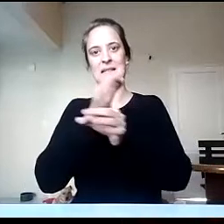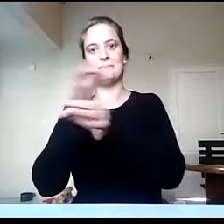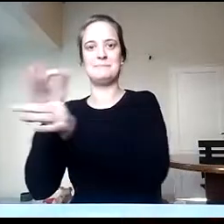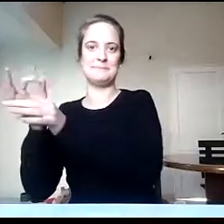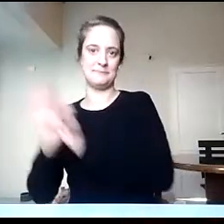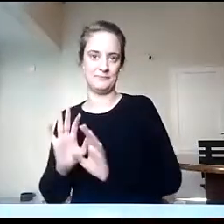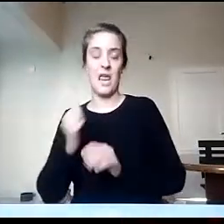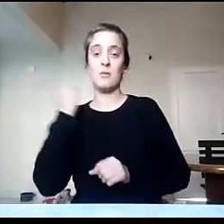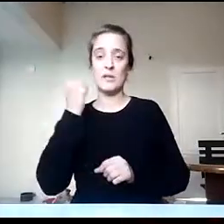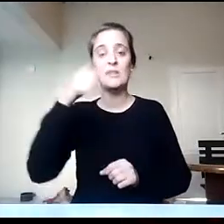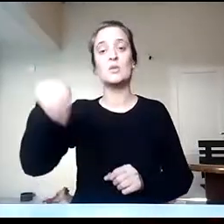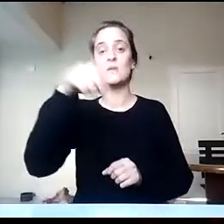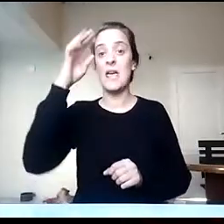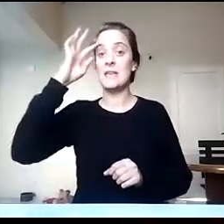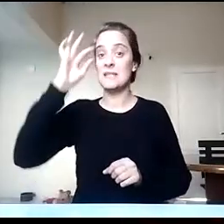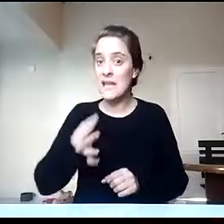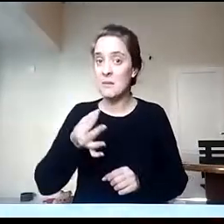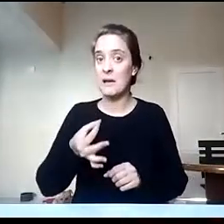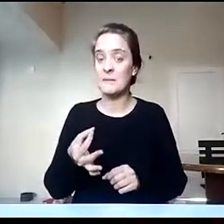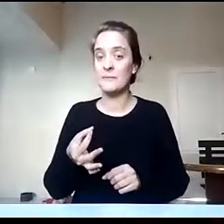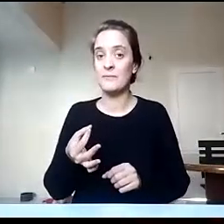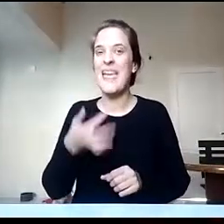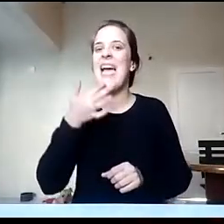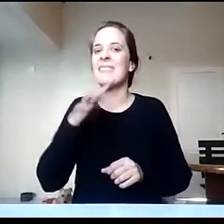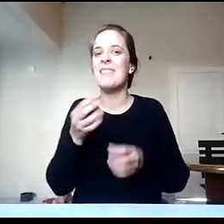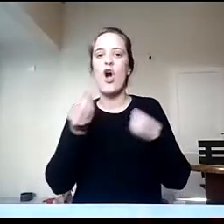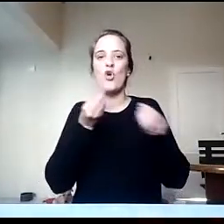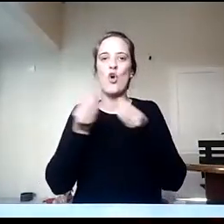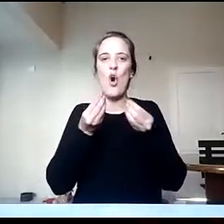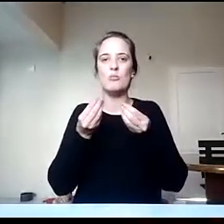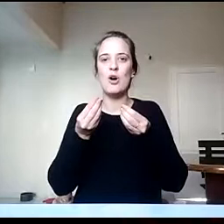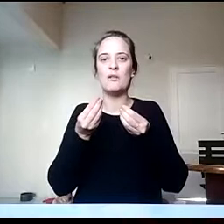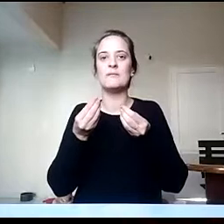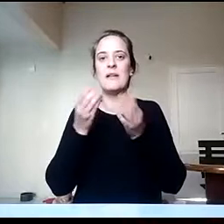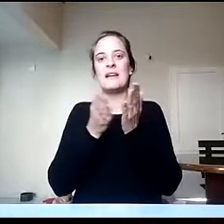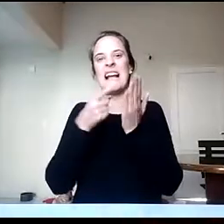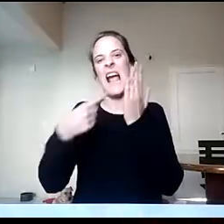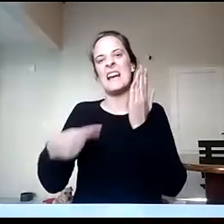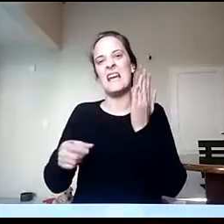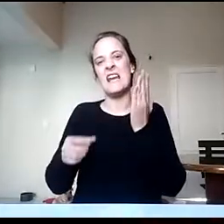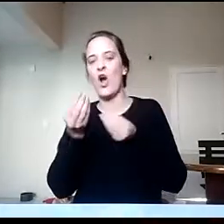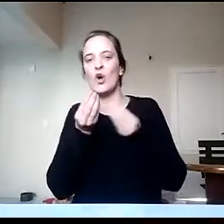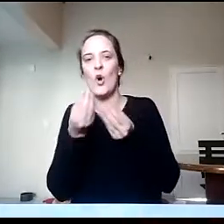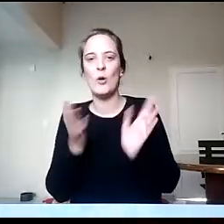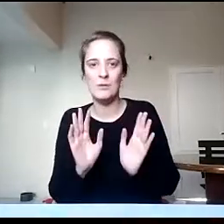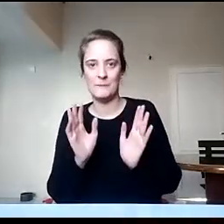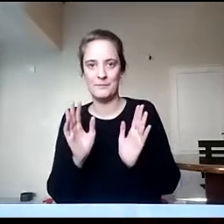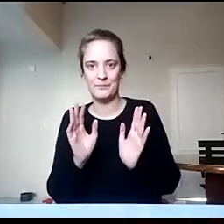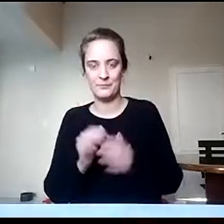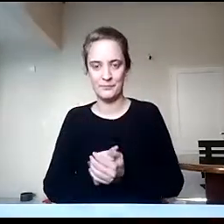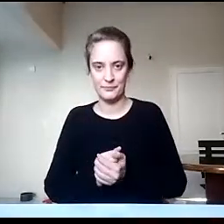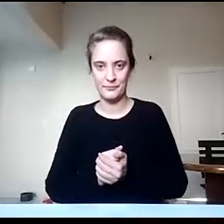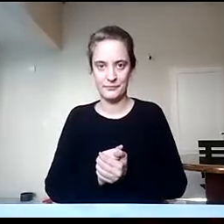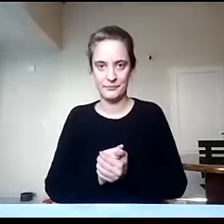lo sepan, que comprendan entonces cómo es la dinámica de la carrera, más allá de algunos de estos